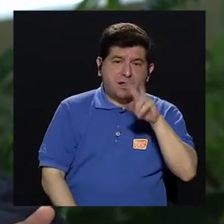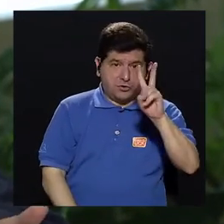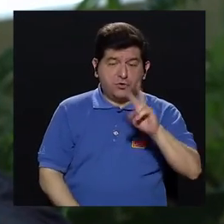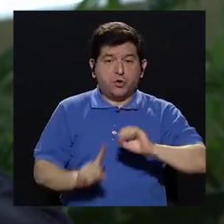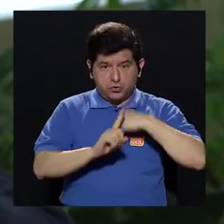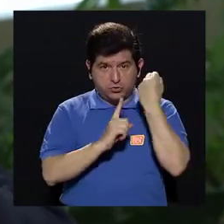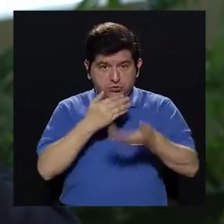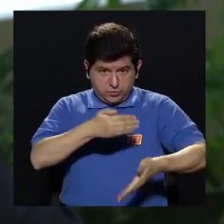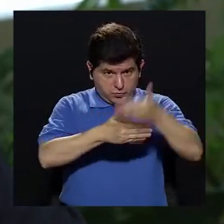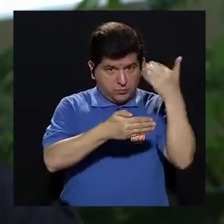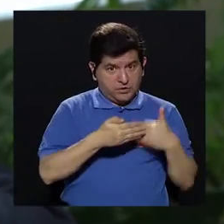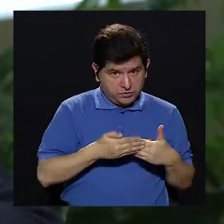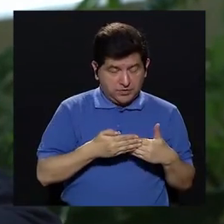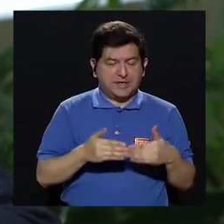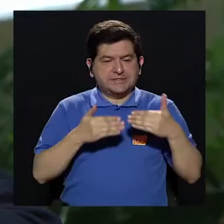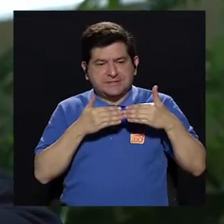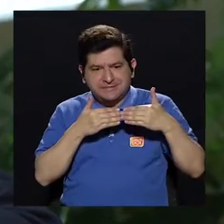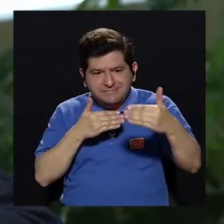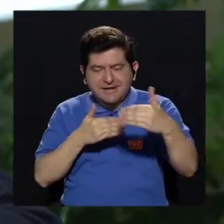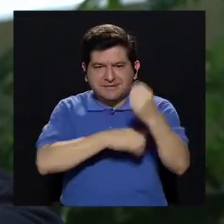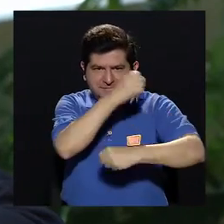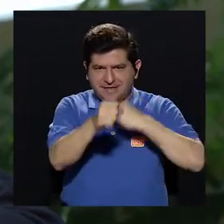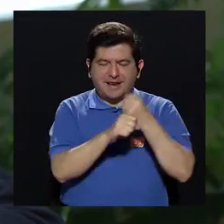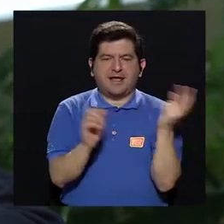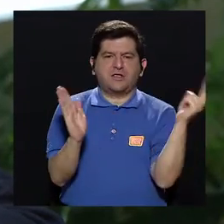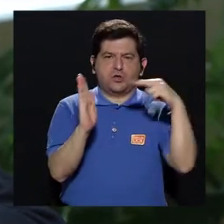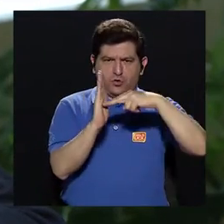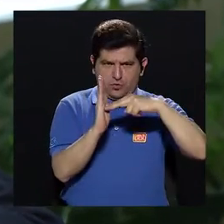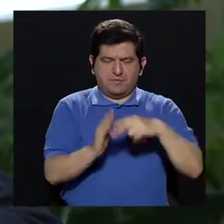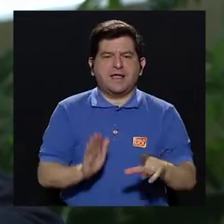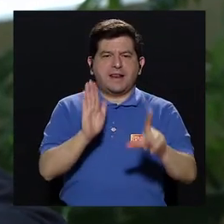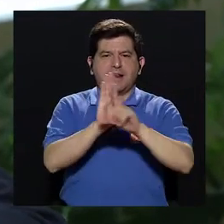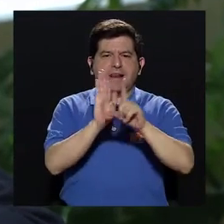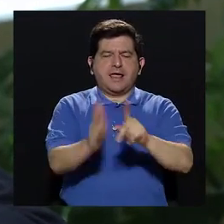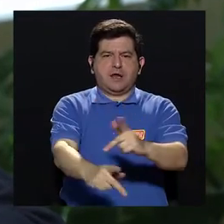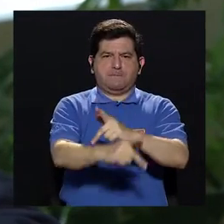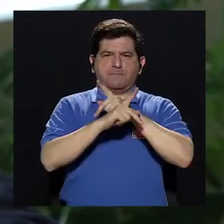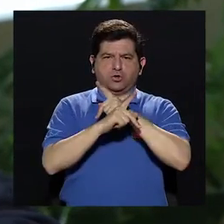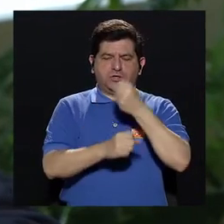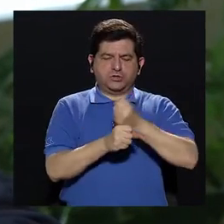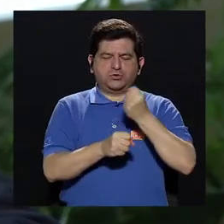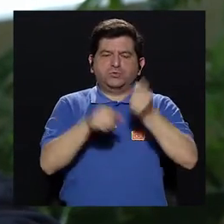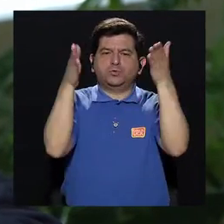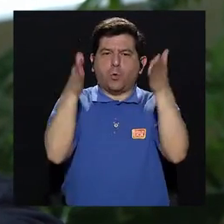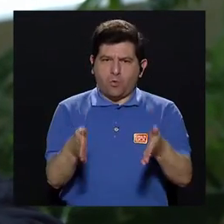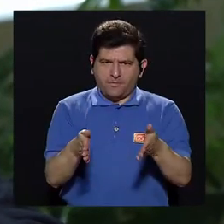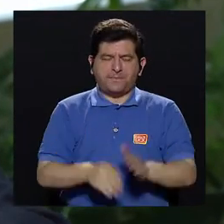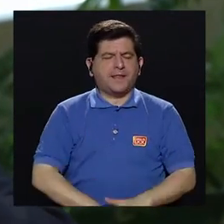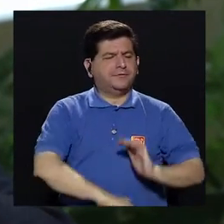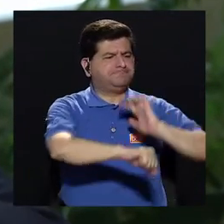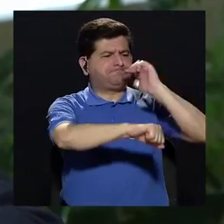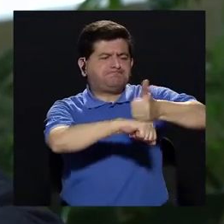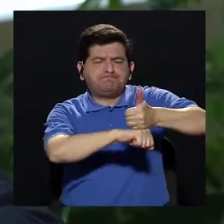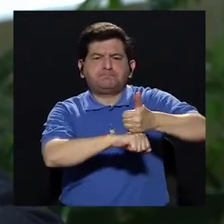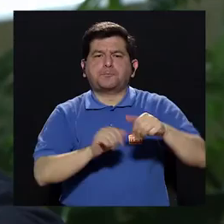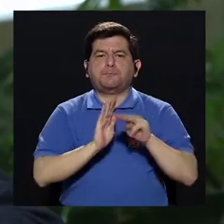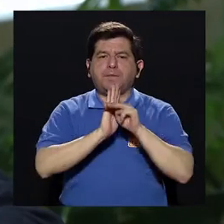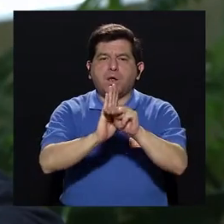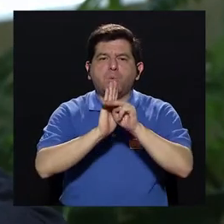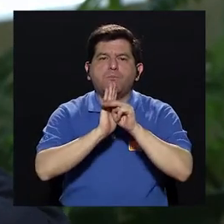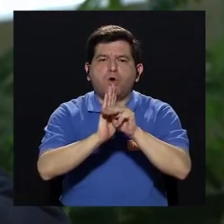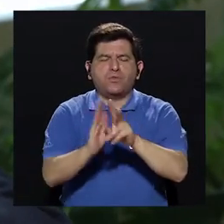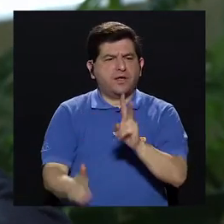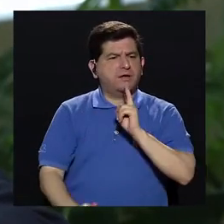Esas eran las dos cosas que habían. A partir del año 2000, con la Ley de Protección del Trabajador, se implementó un